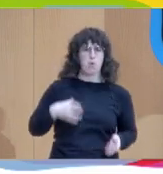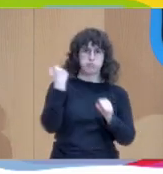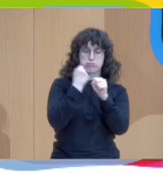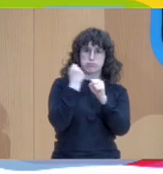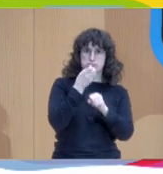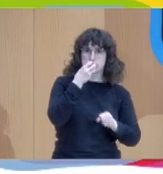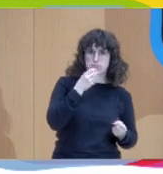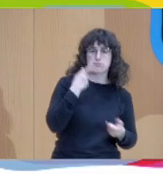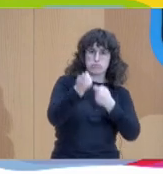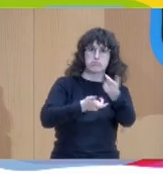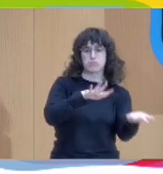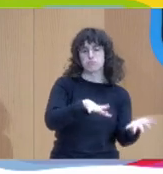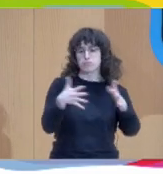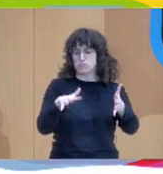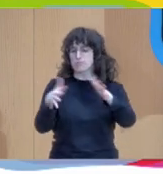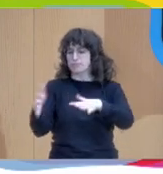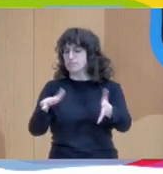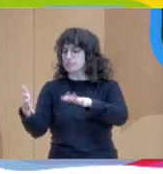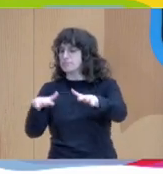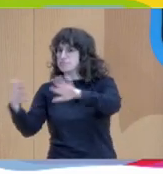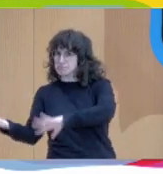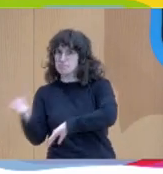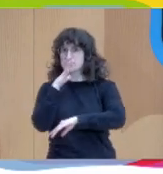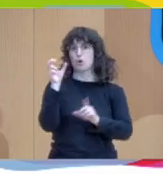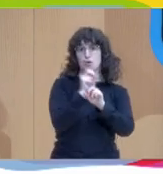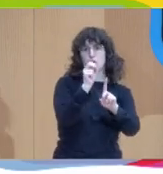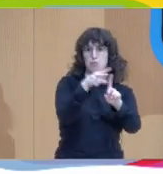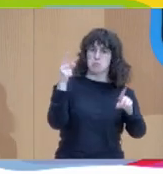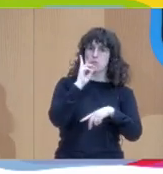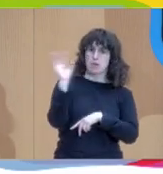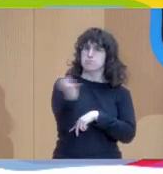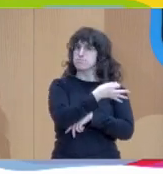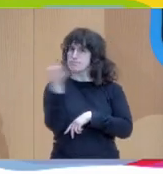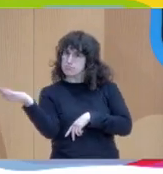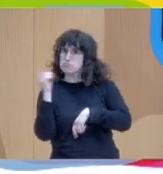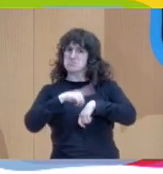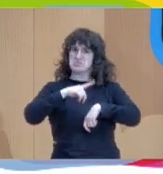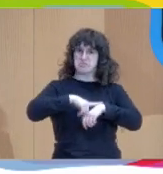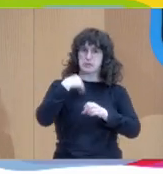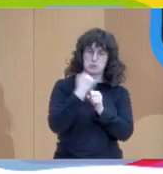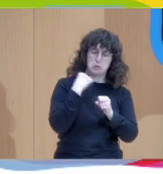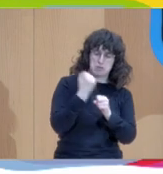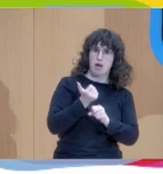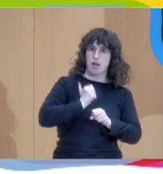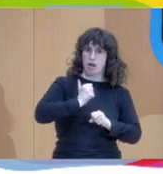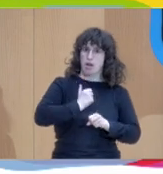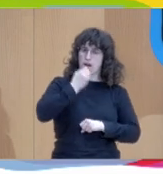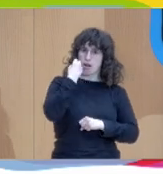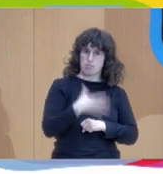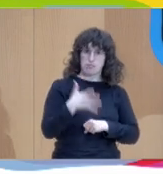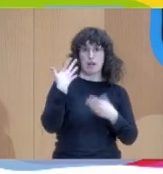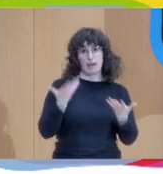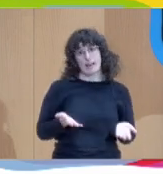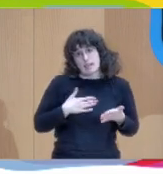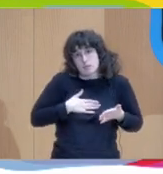enfoque que me parece que es muy eficaz y eficiente. Es una manera de optimizar nuestro tiempo de trabajo. En nuestro servicio vamos poco a